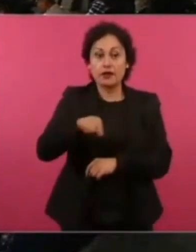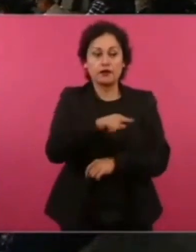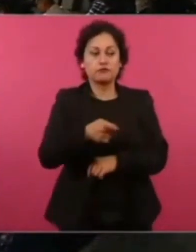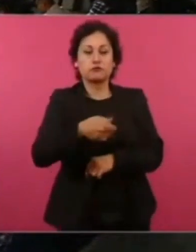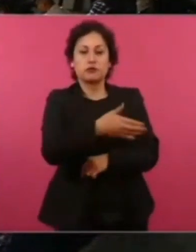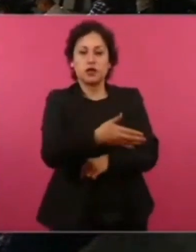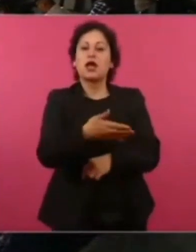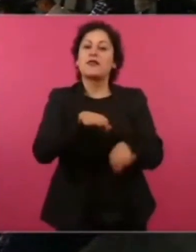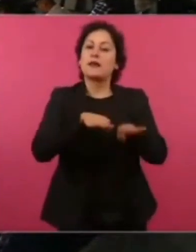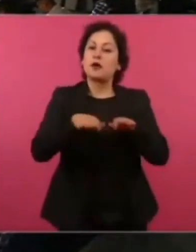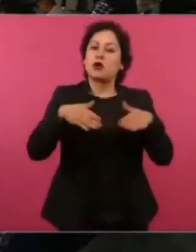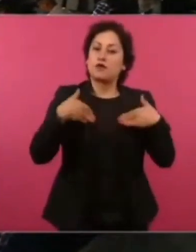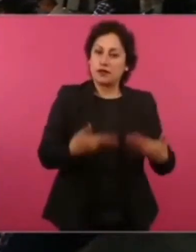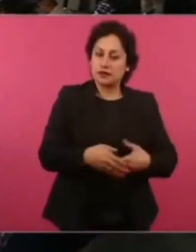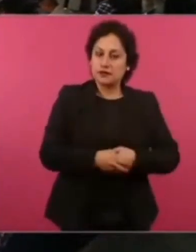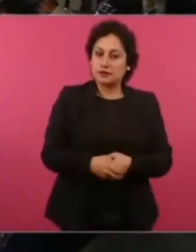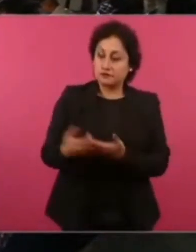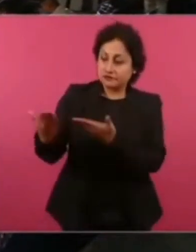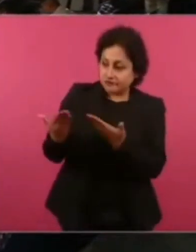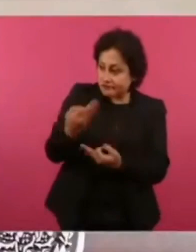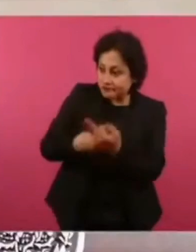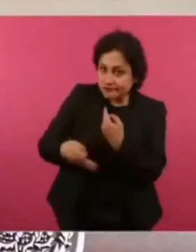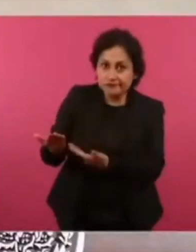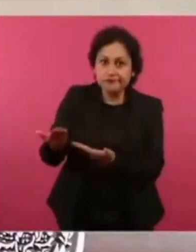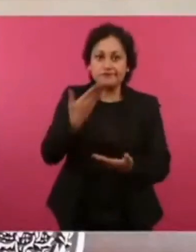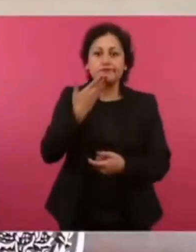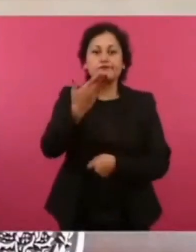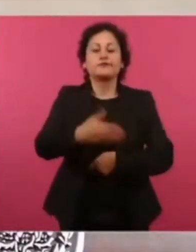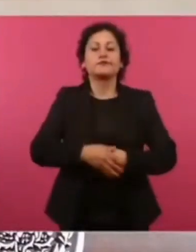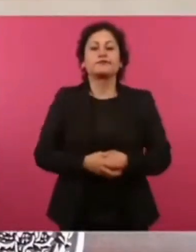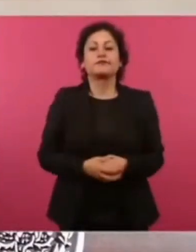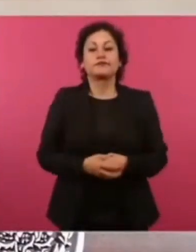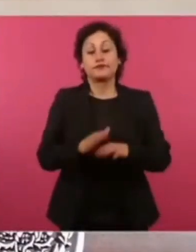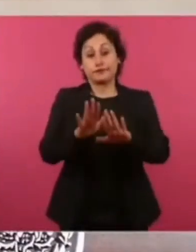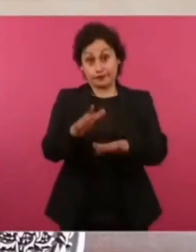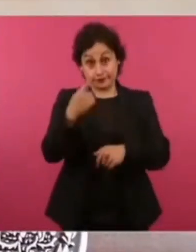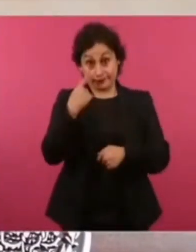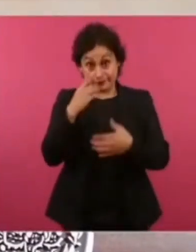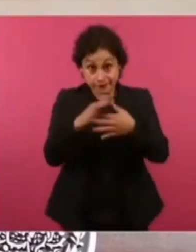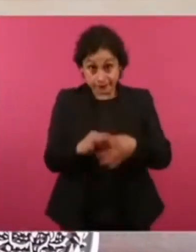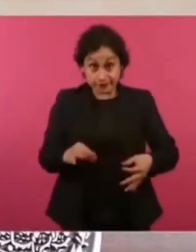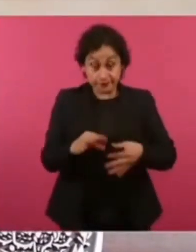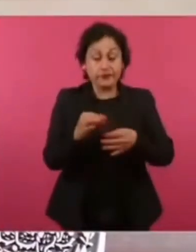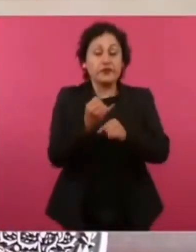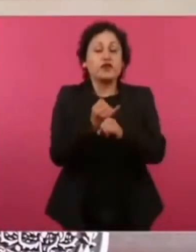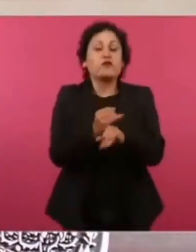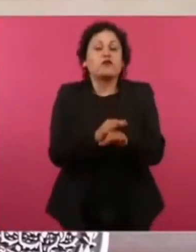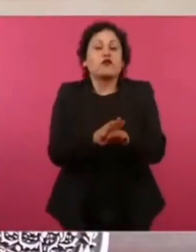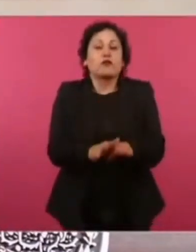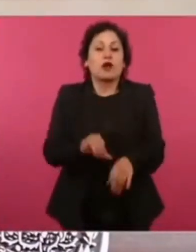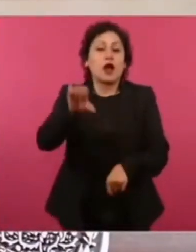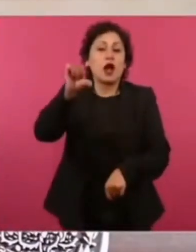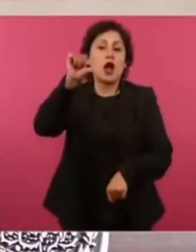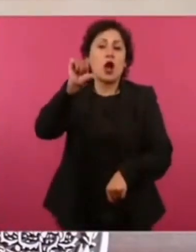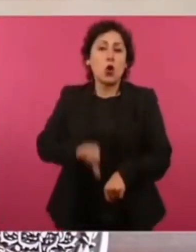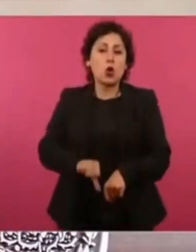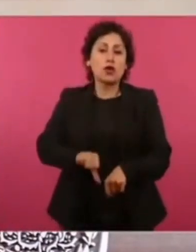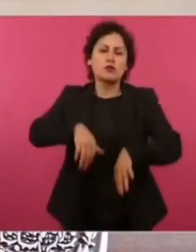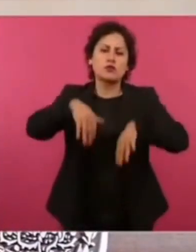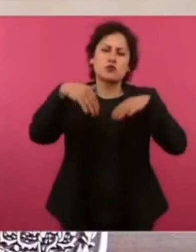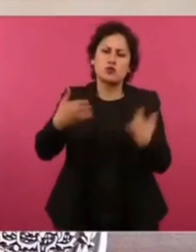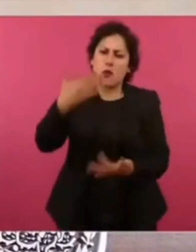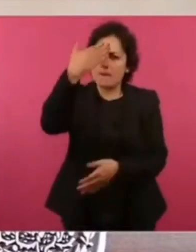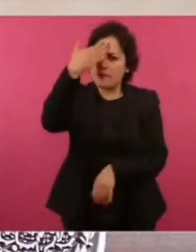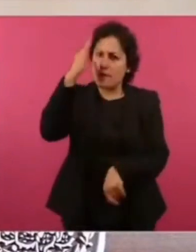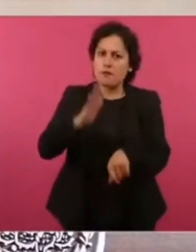espacio. Adelante, por favor. Informar que hoy se alcanza un acuerdo histórico